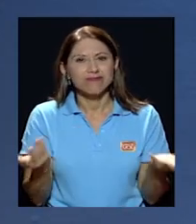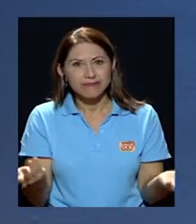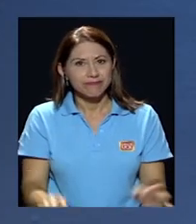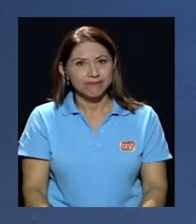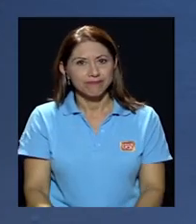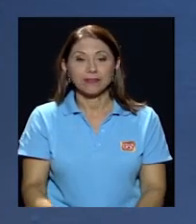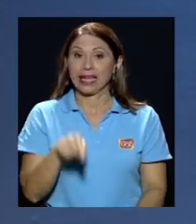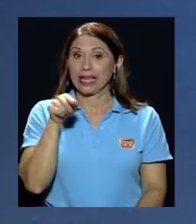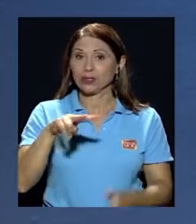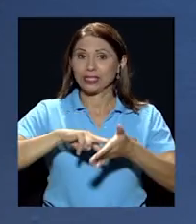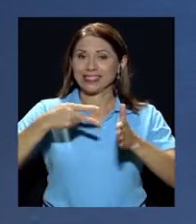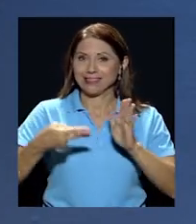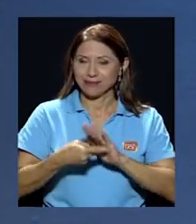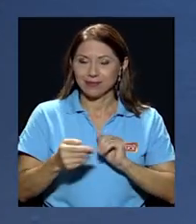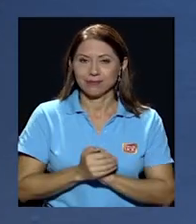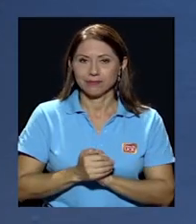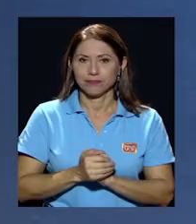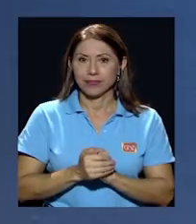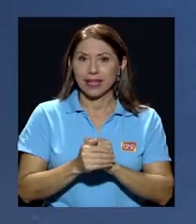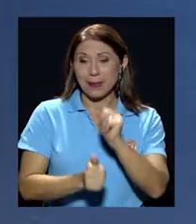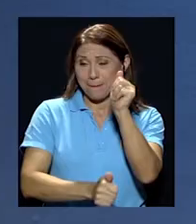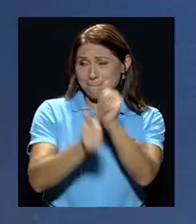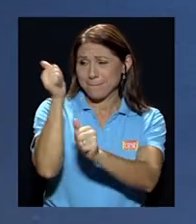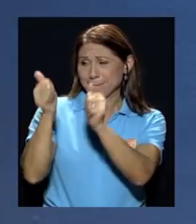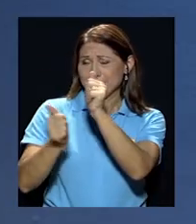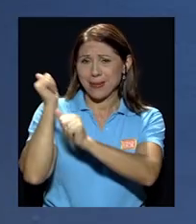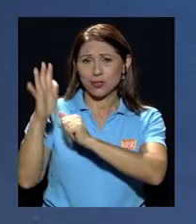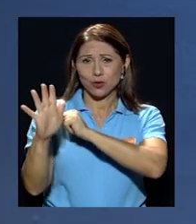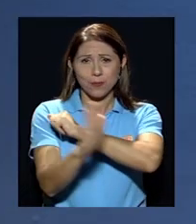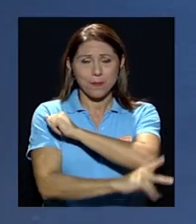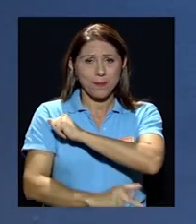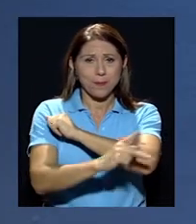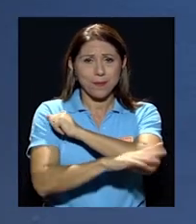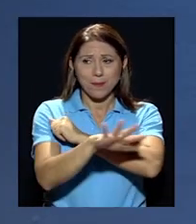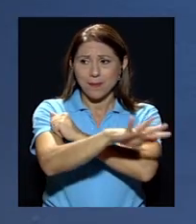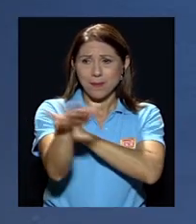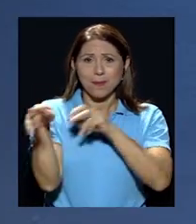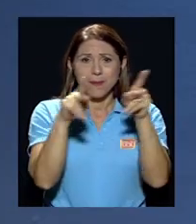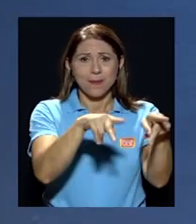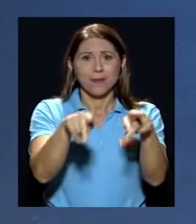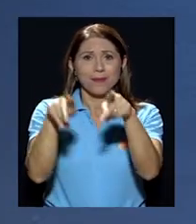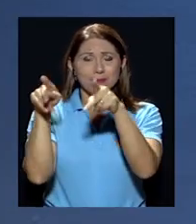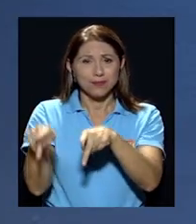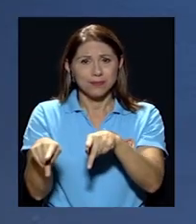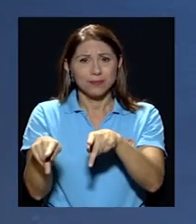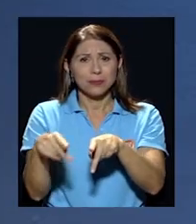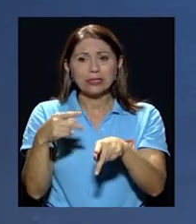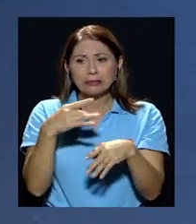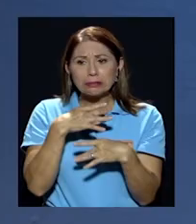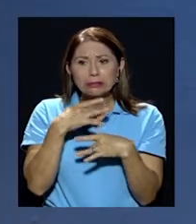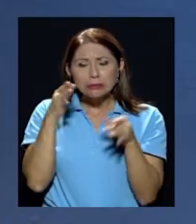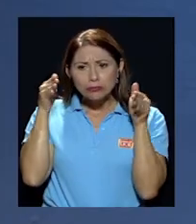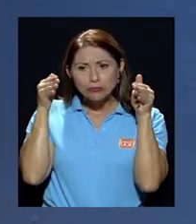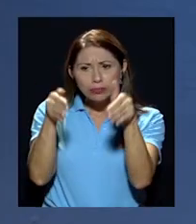que la mayor parte de el país o de la población se fija en lo que dicen esos medios